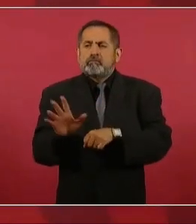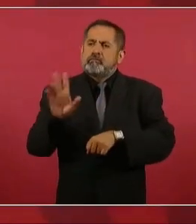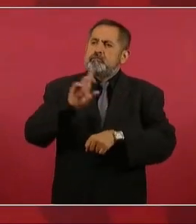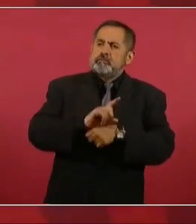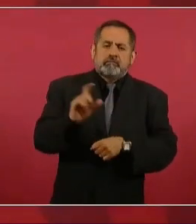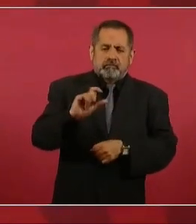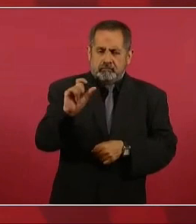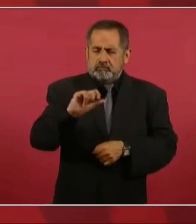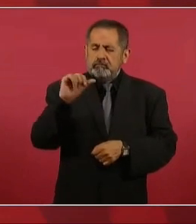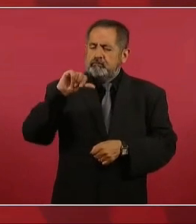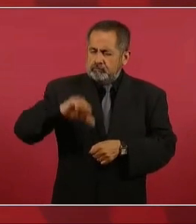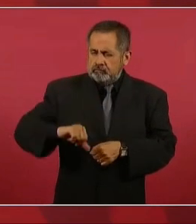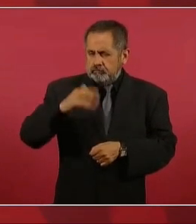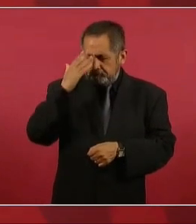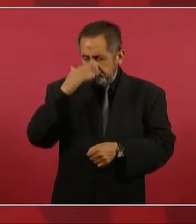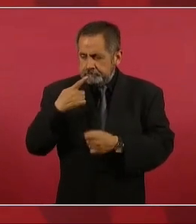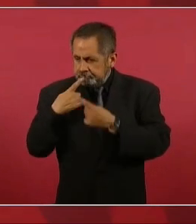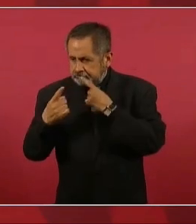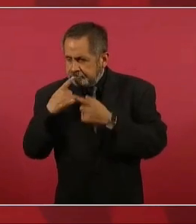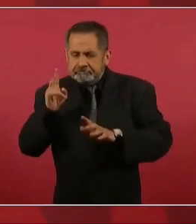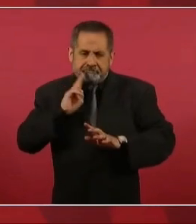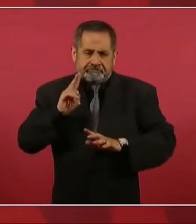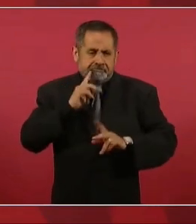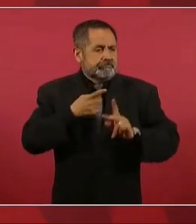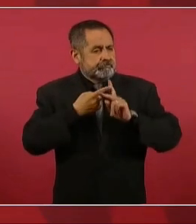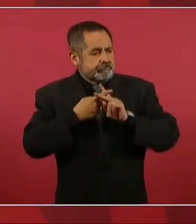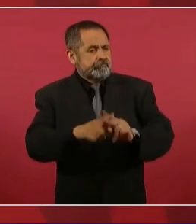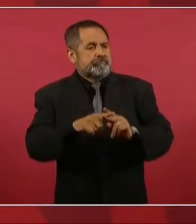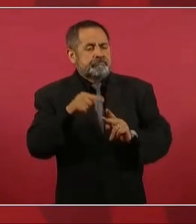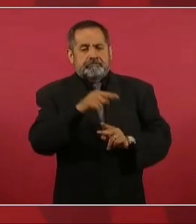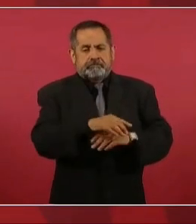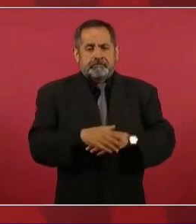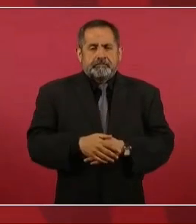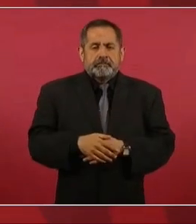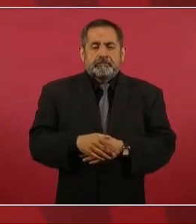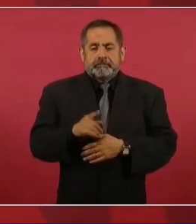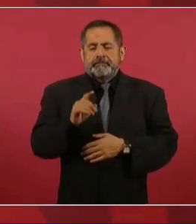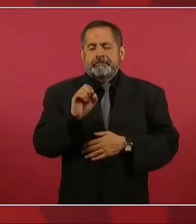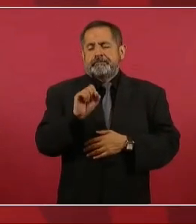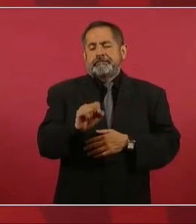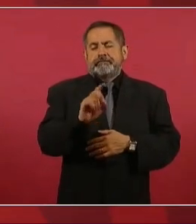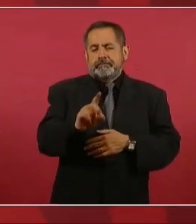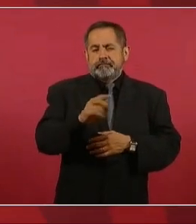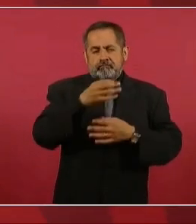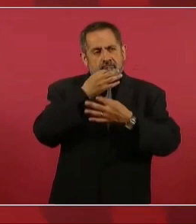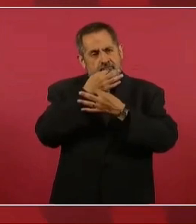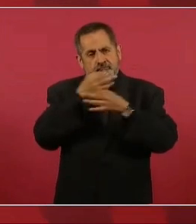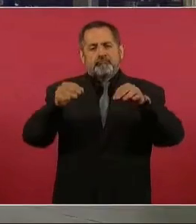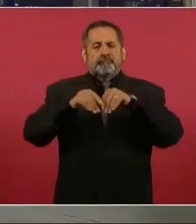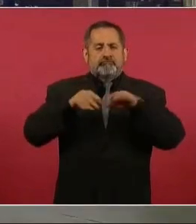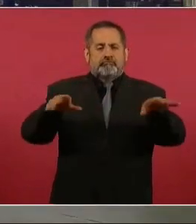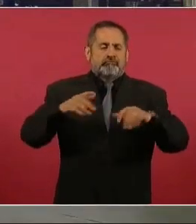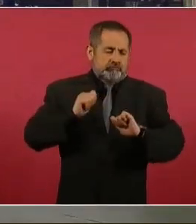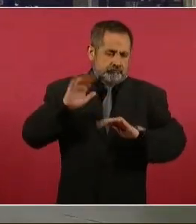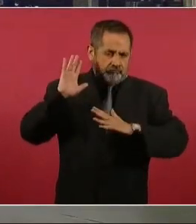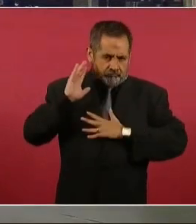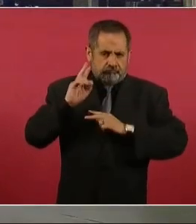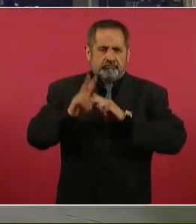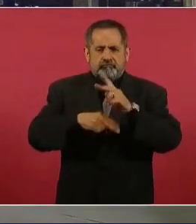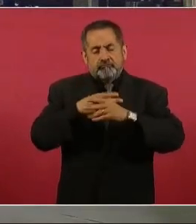empieza a operar y lo vamos a decir allá, me comprometo